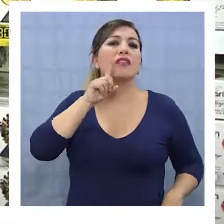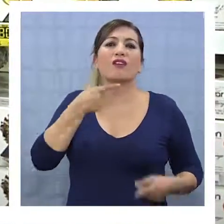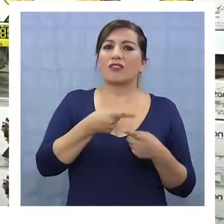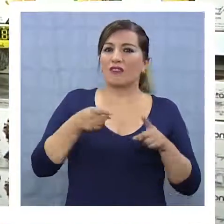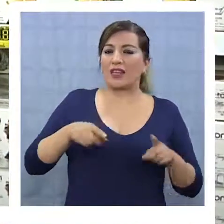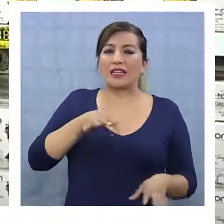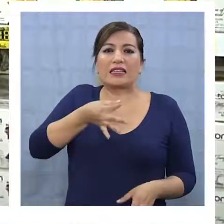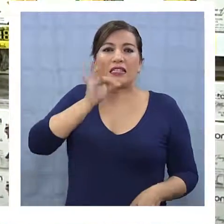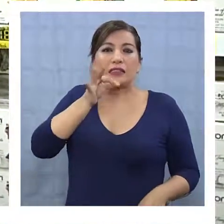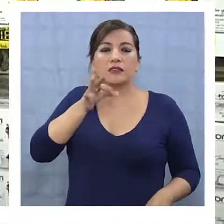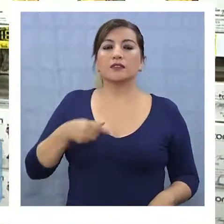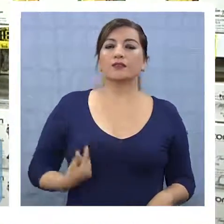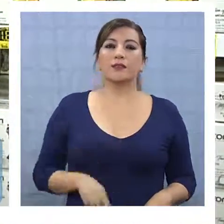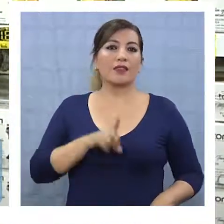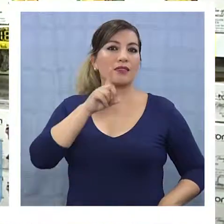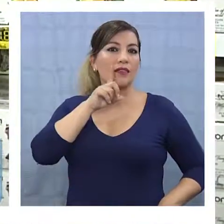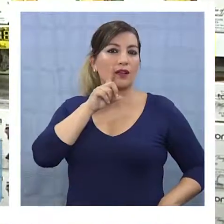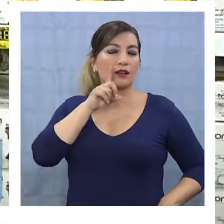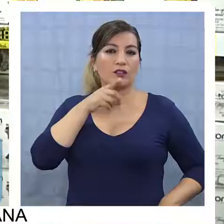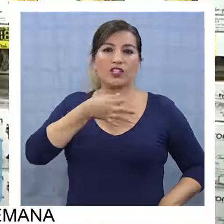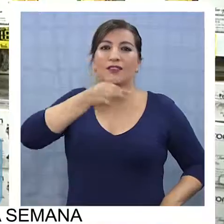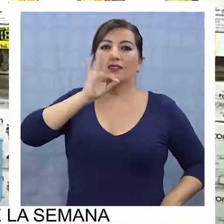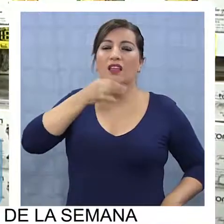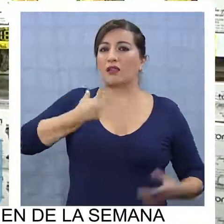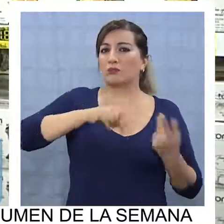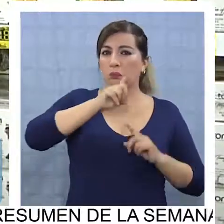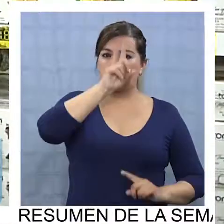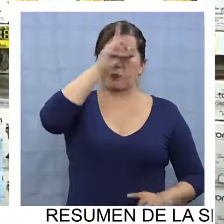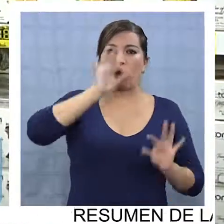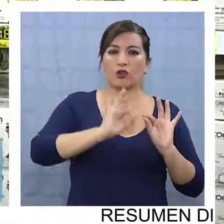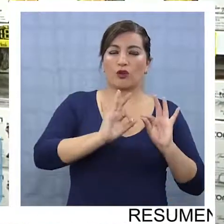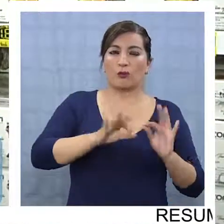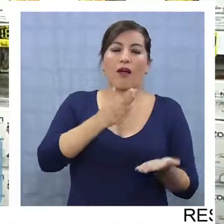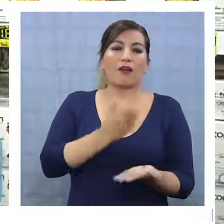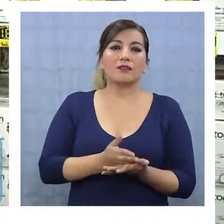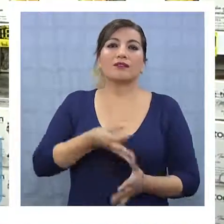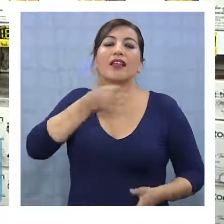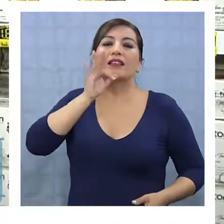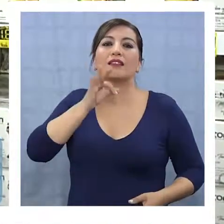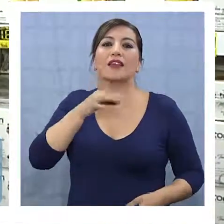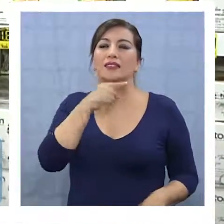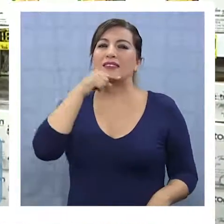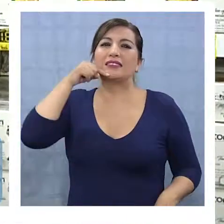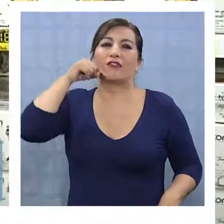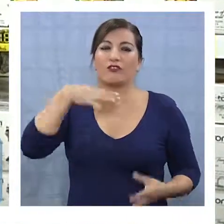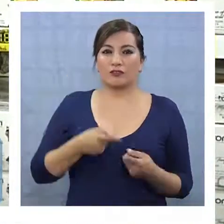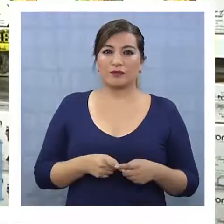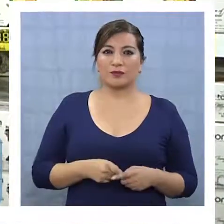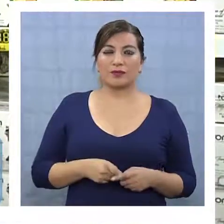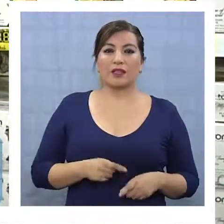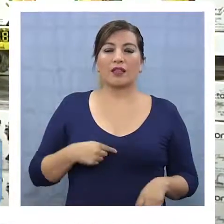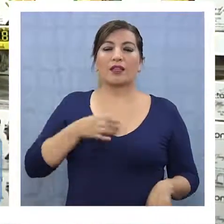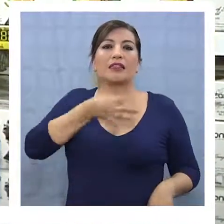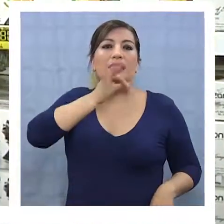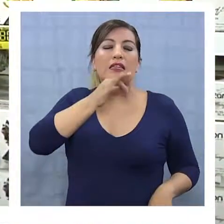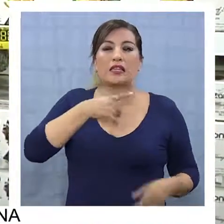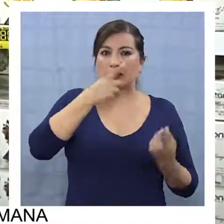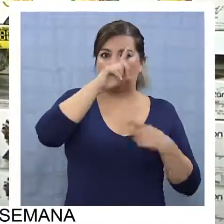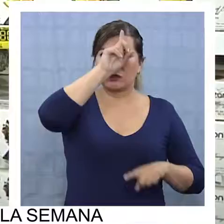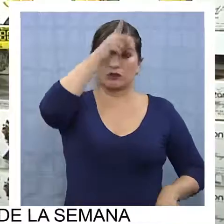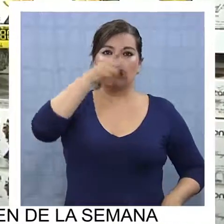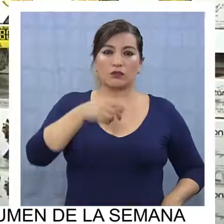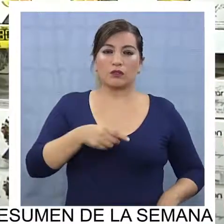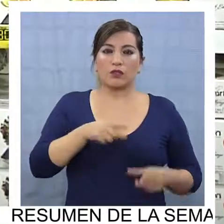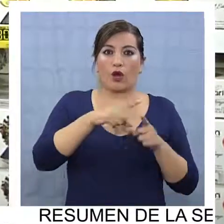diferentes variedades de té, tenemos desde el té tradicional hasta el té con sabor. Tenemos té